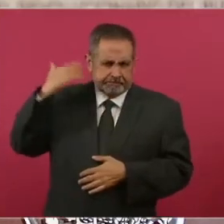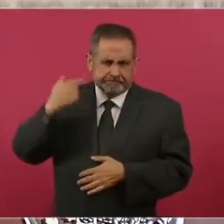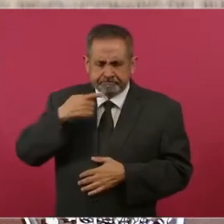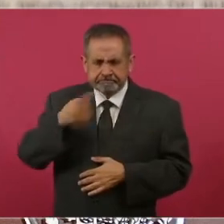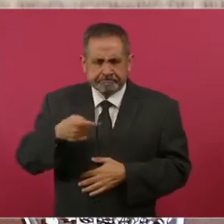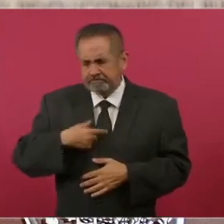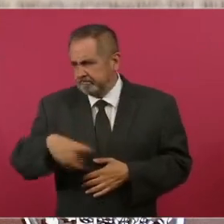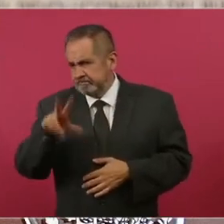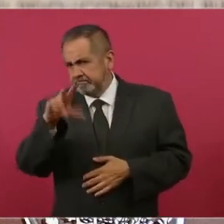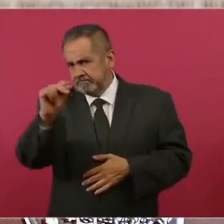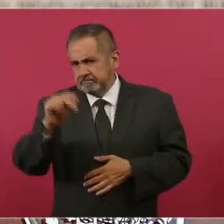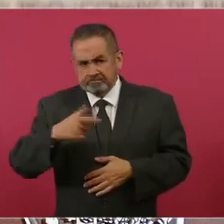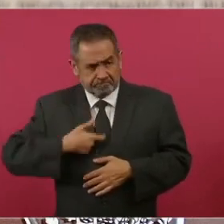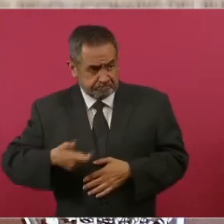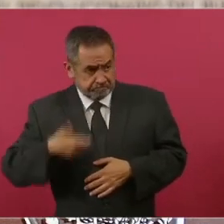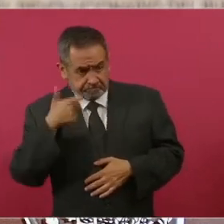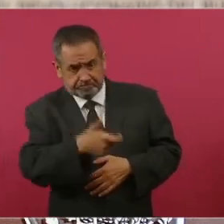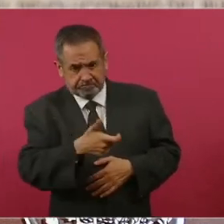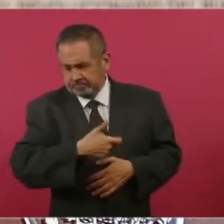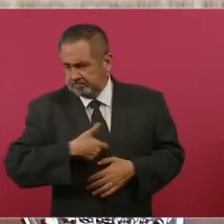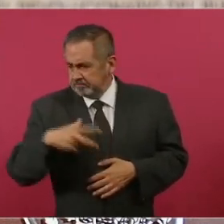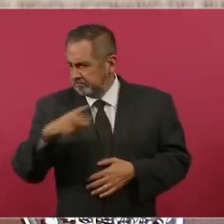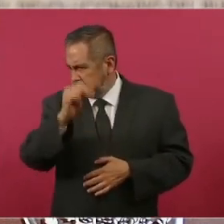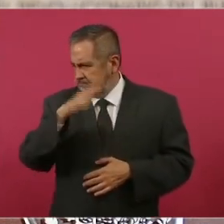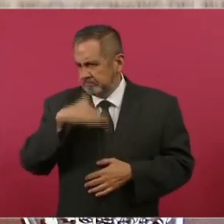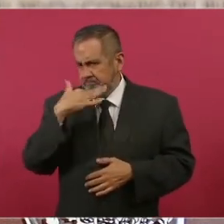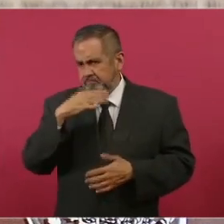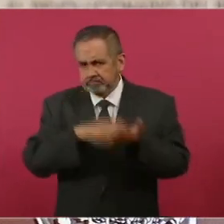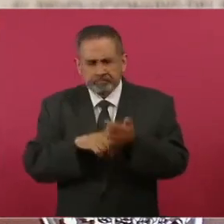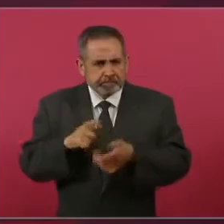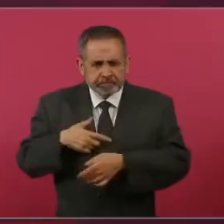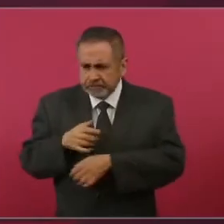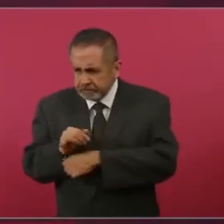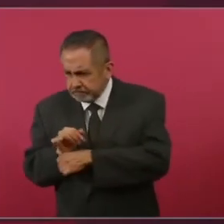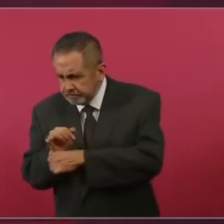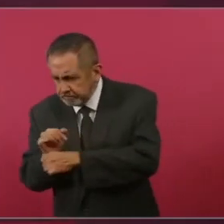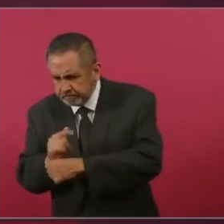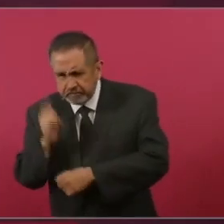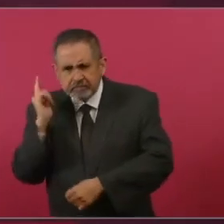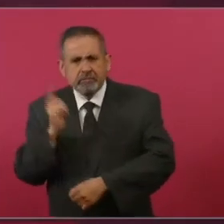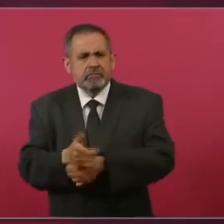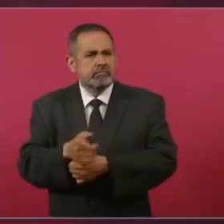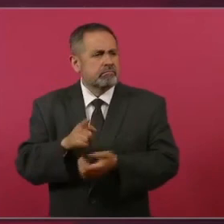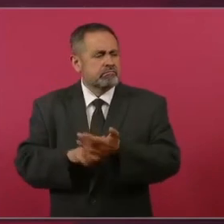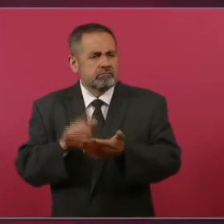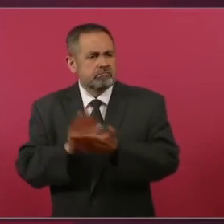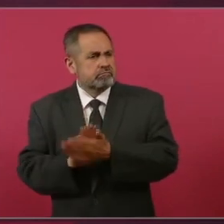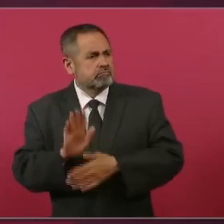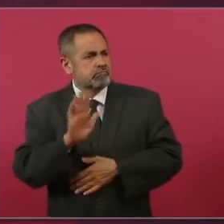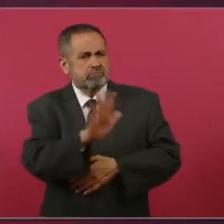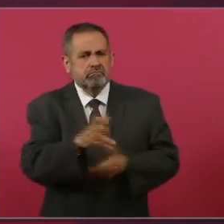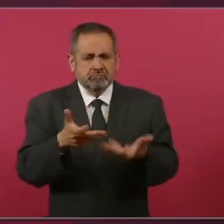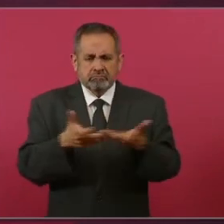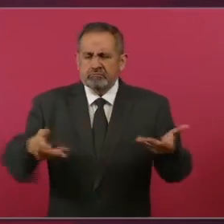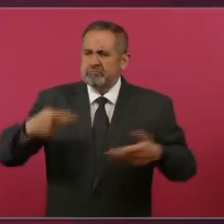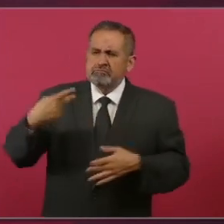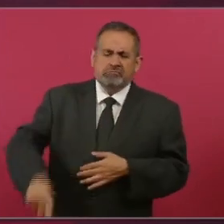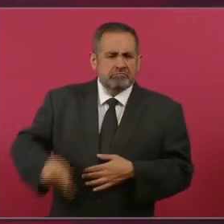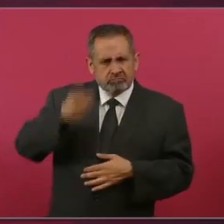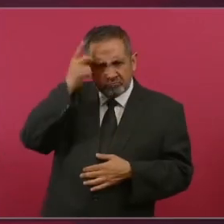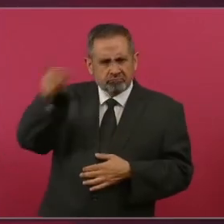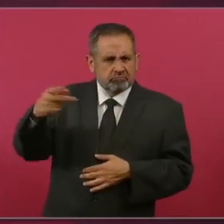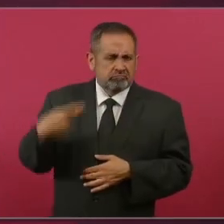no, no voy a pagar. Hicimos la investigación y se demostró que eran tierras nacionales